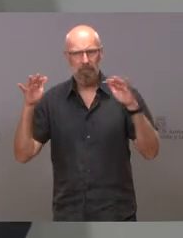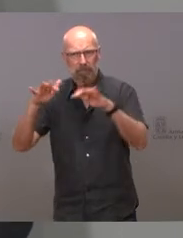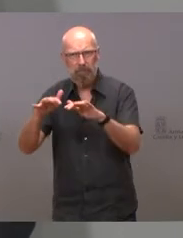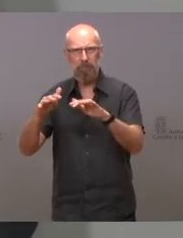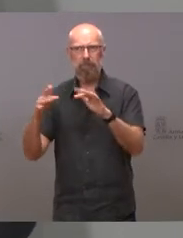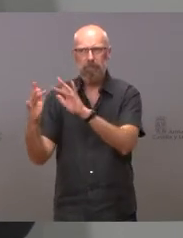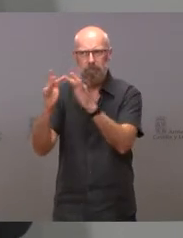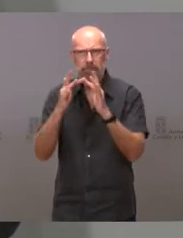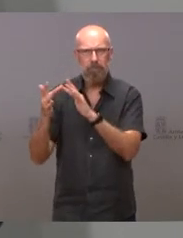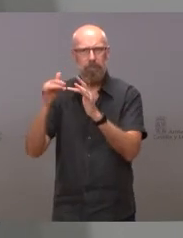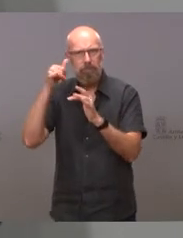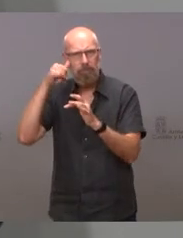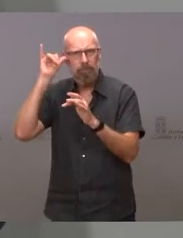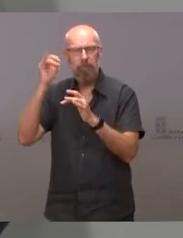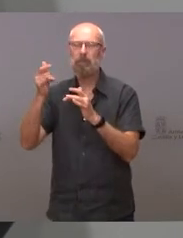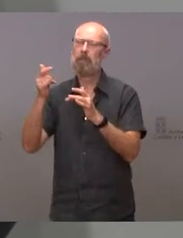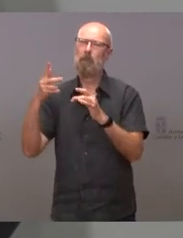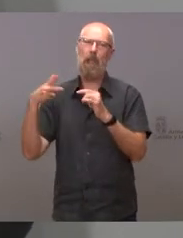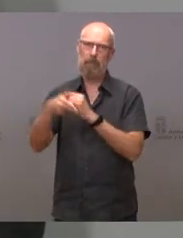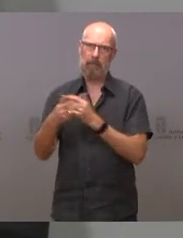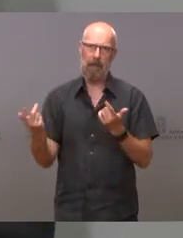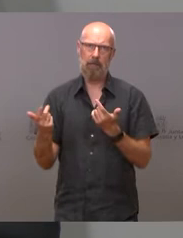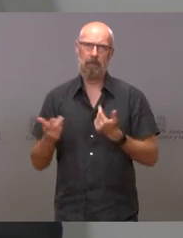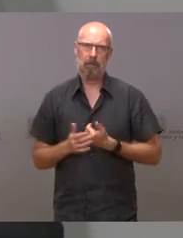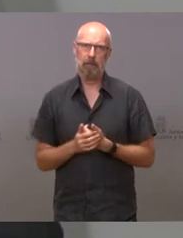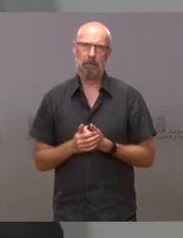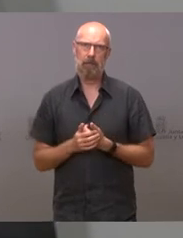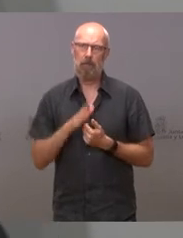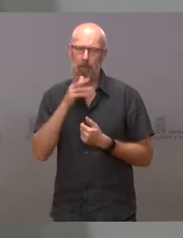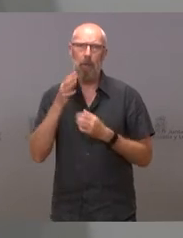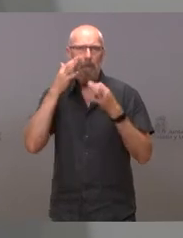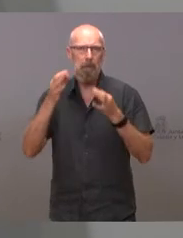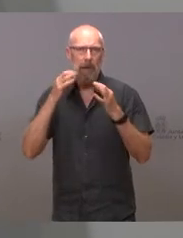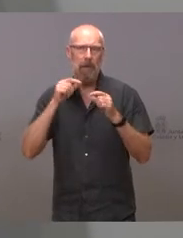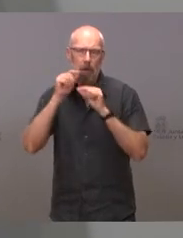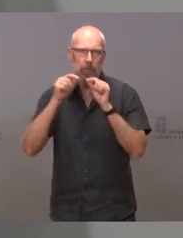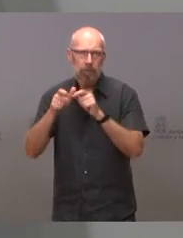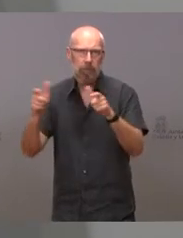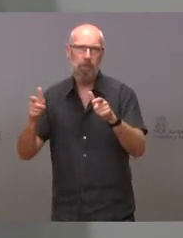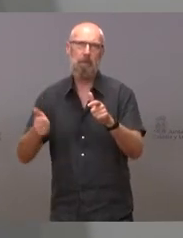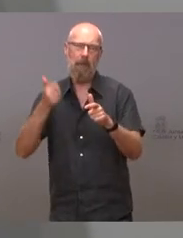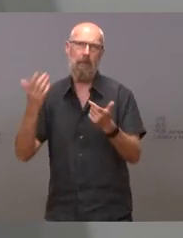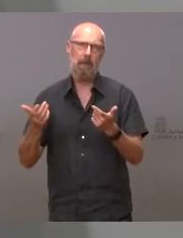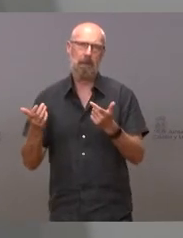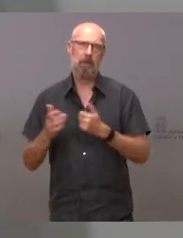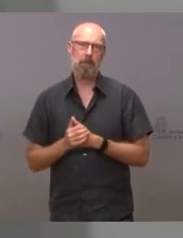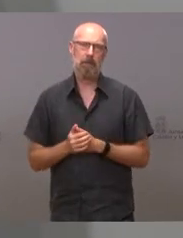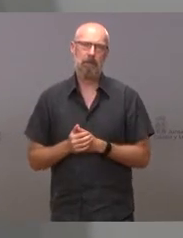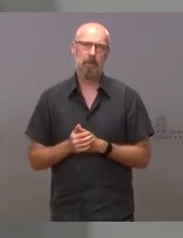de transmisión y que, además, generan gran parte de esa afección entre